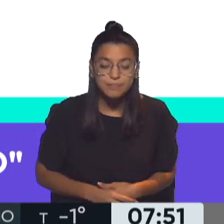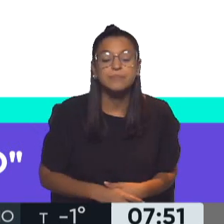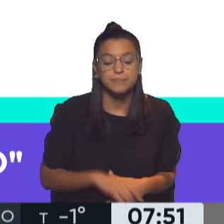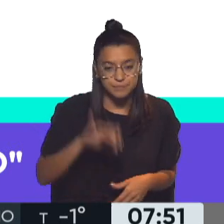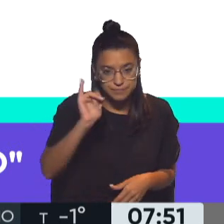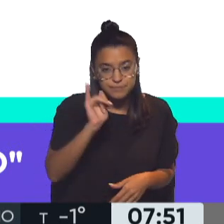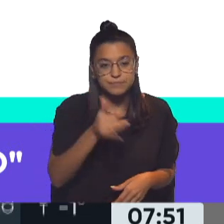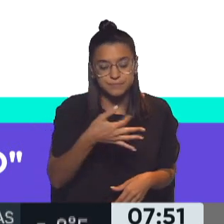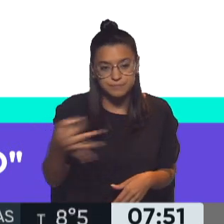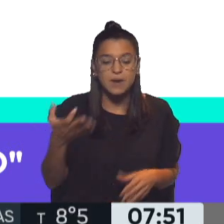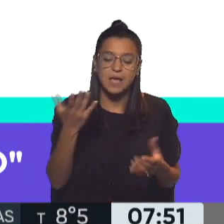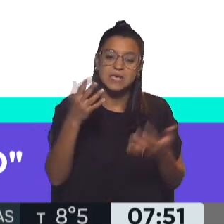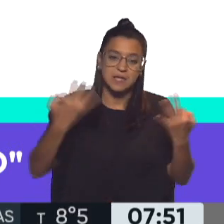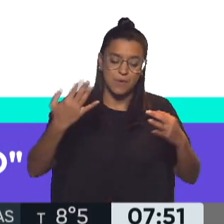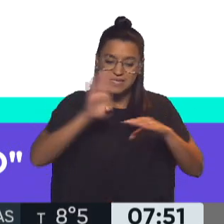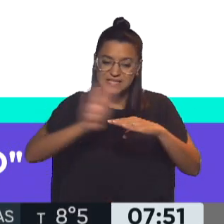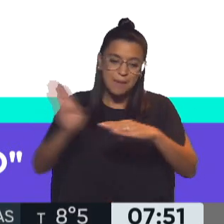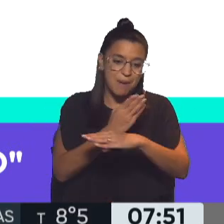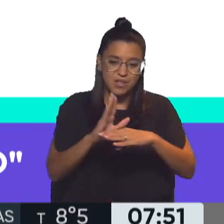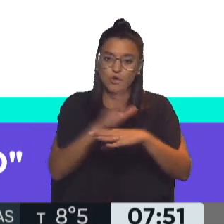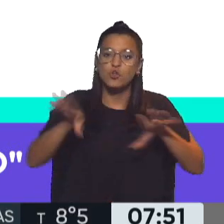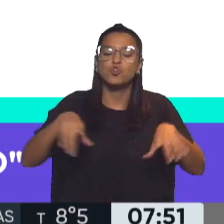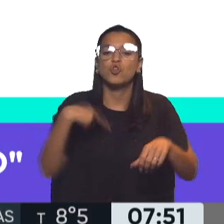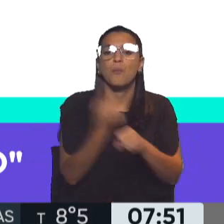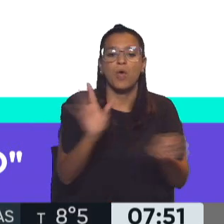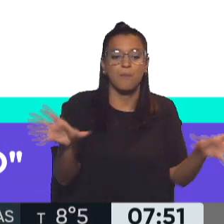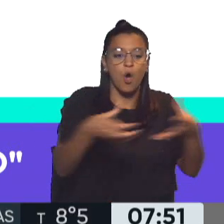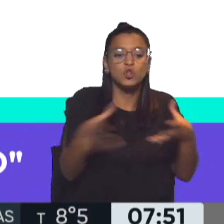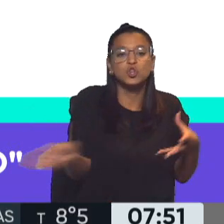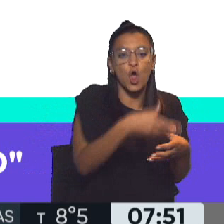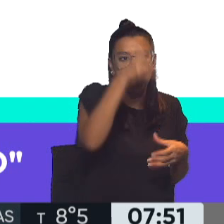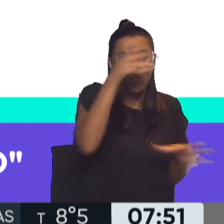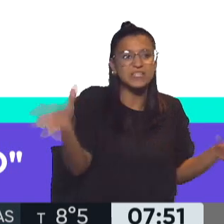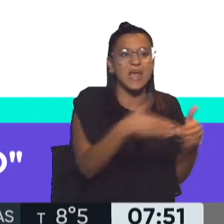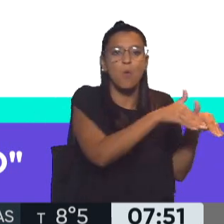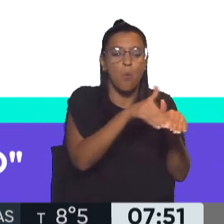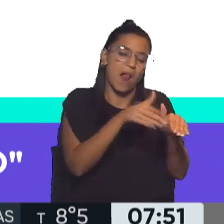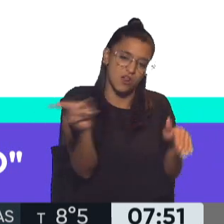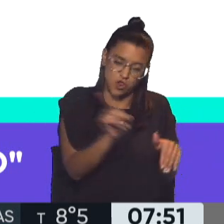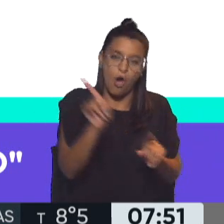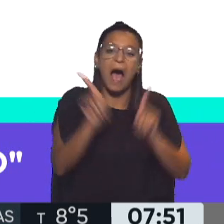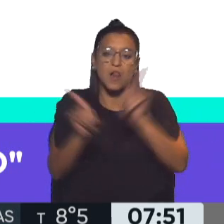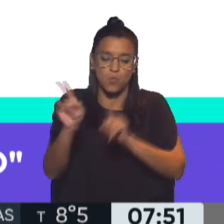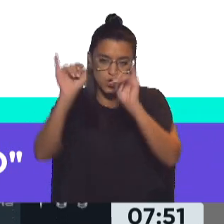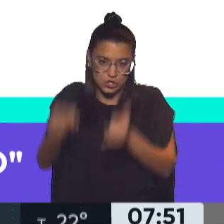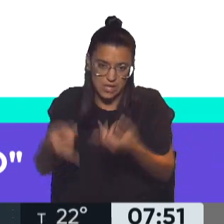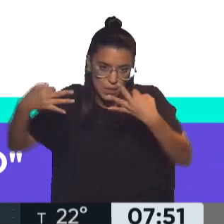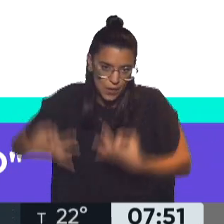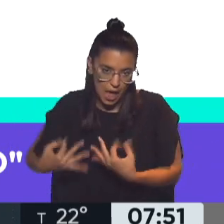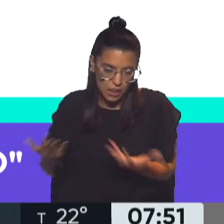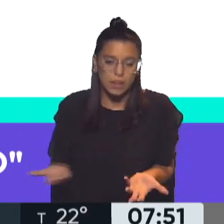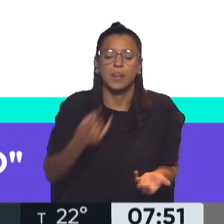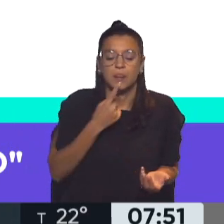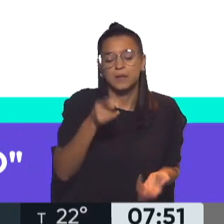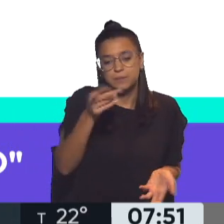Sí, está bien la separación que hacen, porque no podemos poner a todos los policías en la misma bolsa. Por supuesto. Generalmente, a veces uno me pregunta, yo no estoy